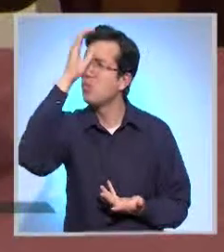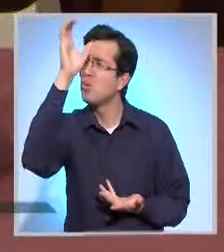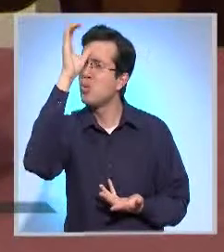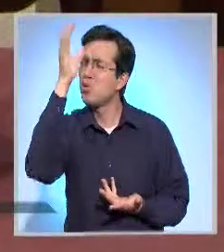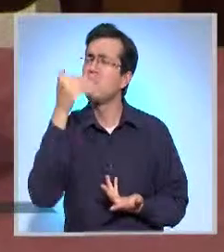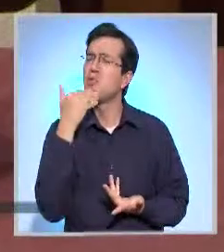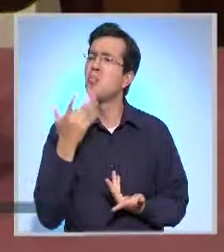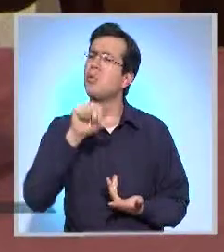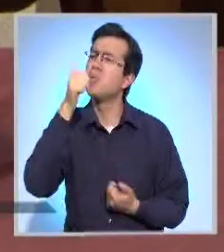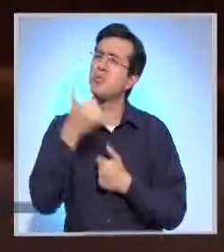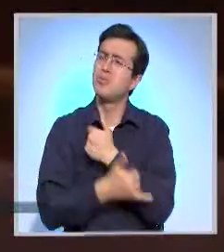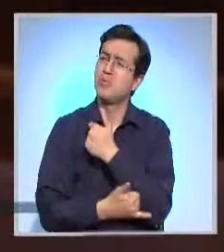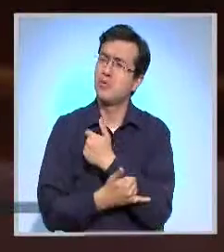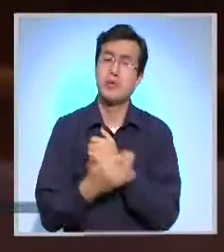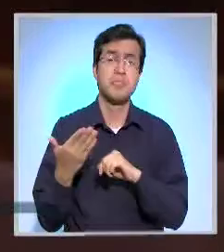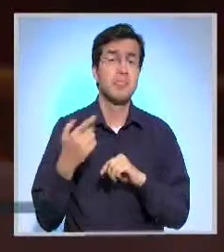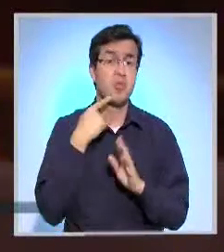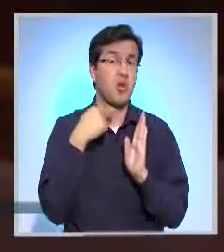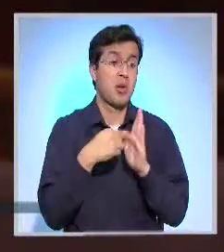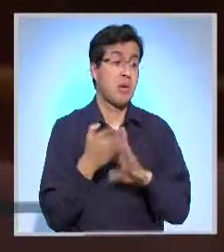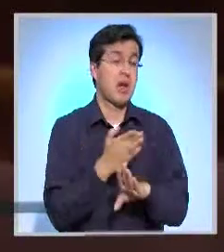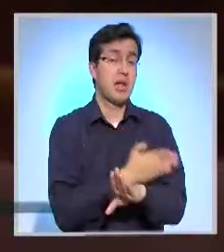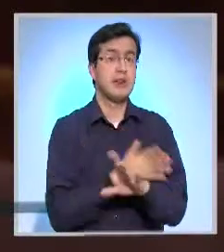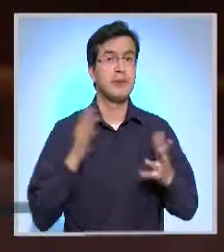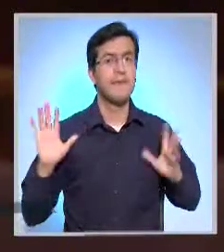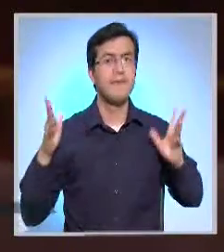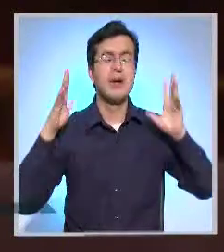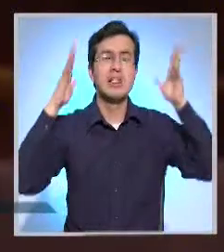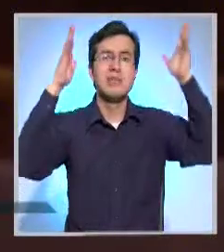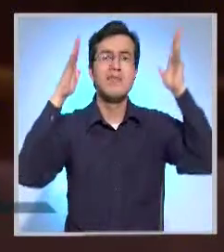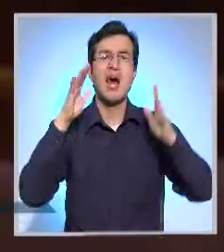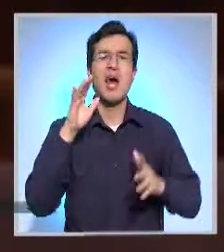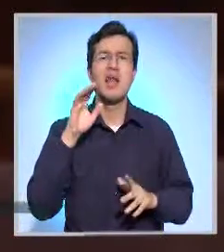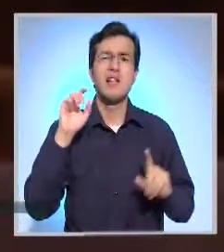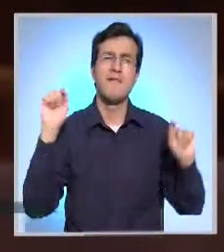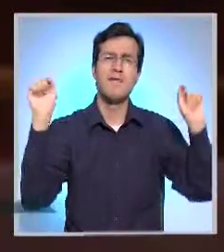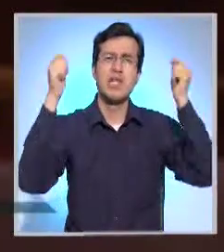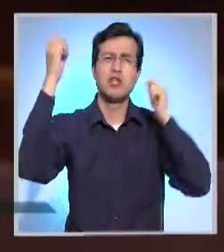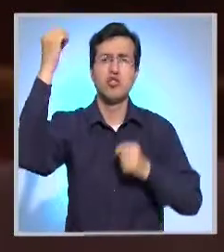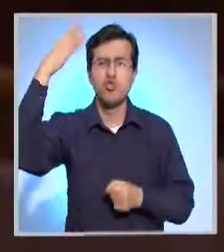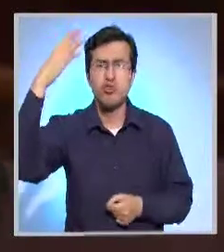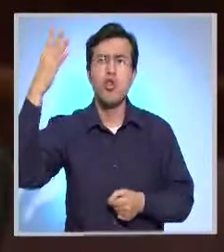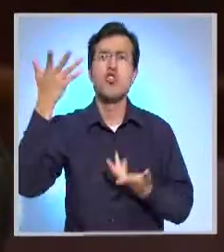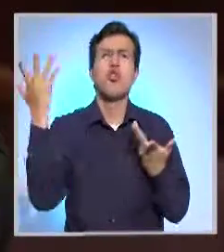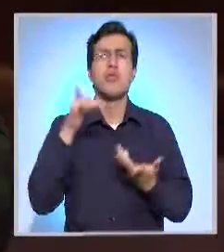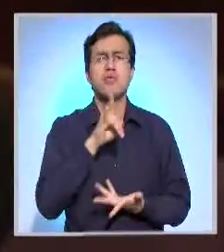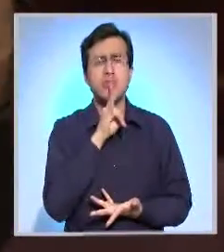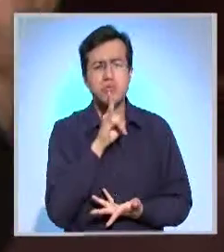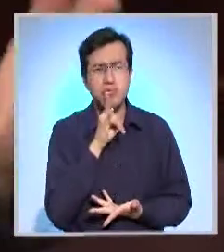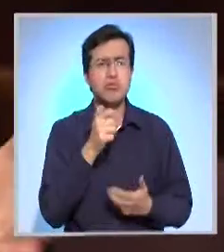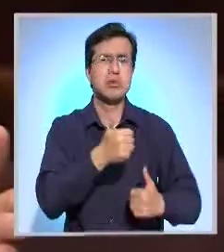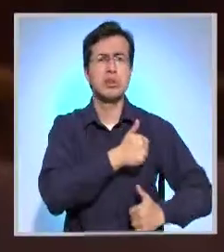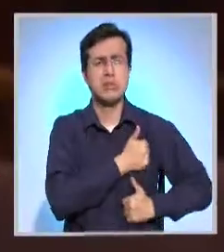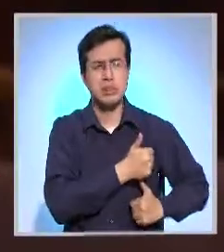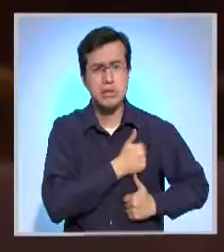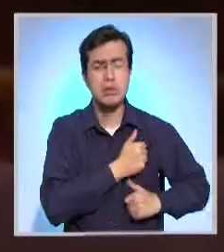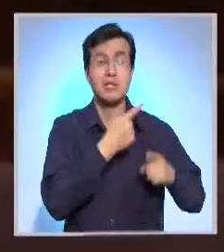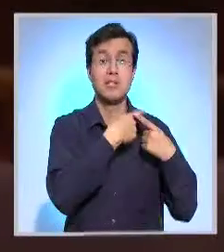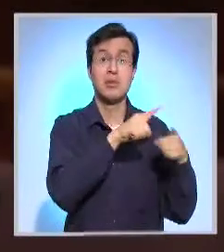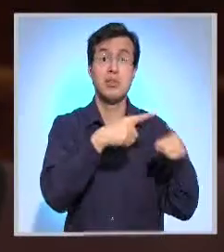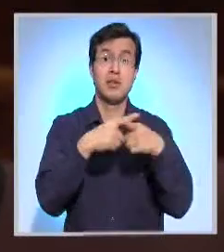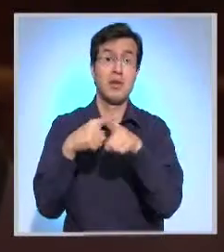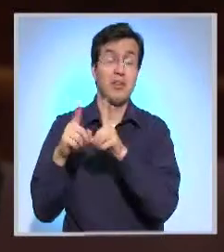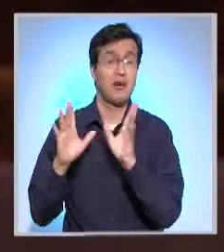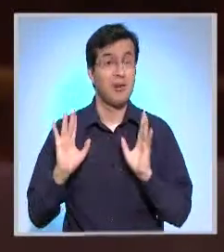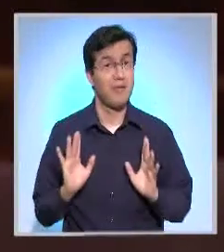en el exterior? Acabamos de tener por ejemplo el Festival de Linti Raimi en Nueva York, en Toronto, donde hay grandes actividades